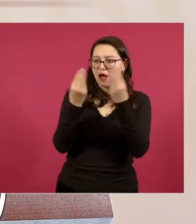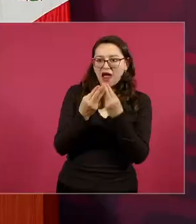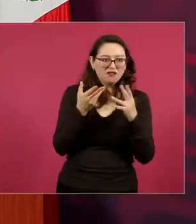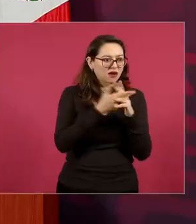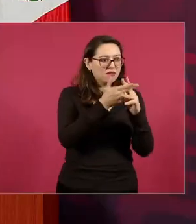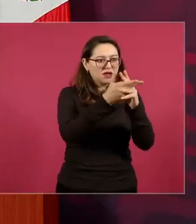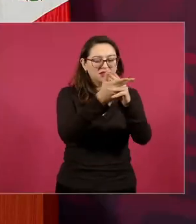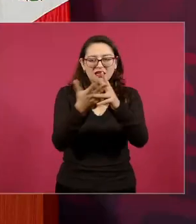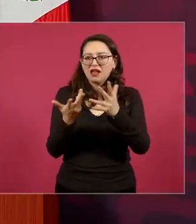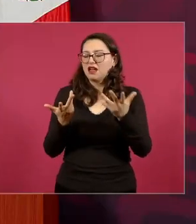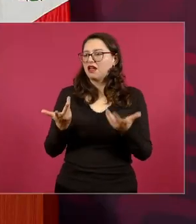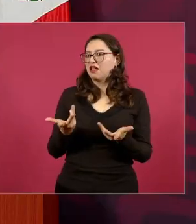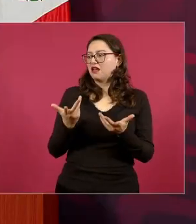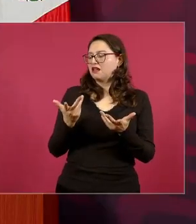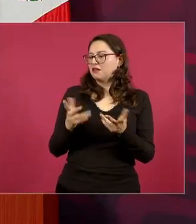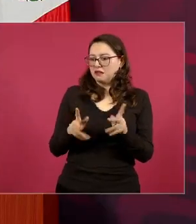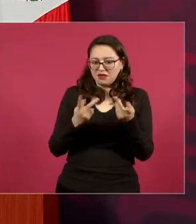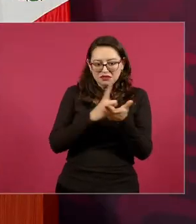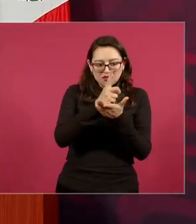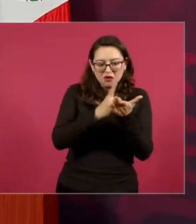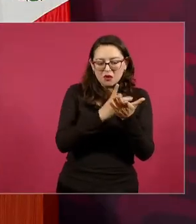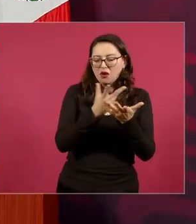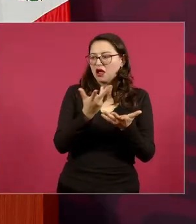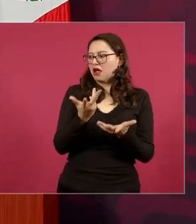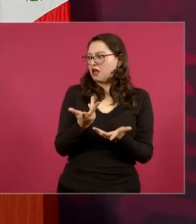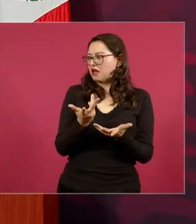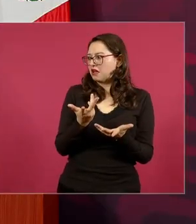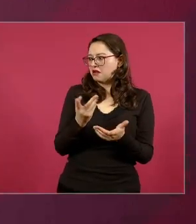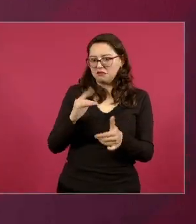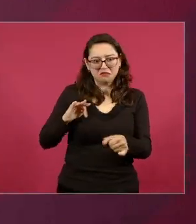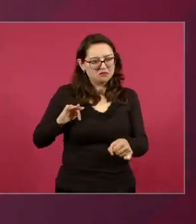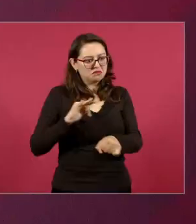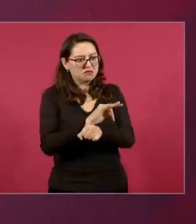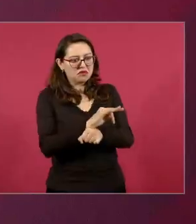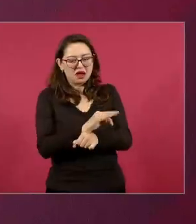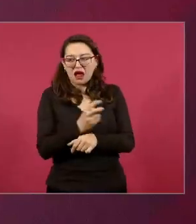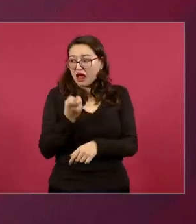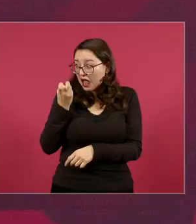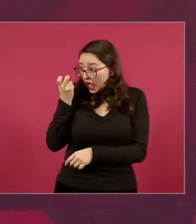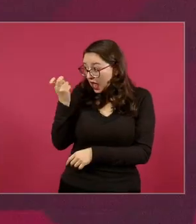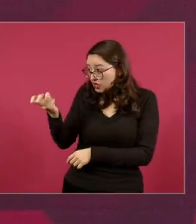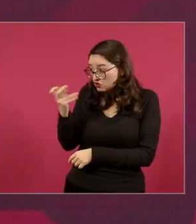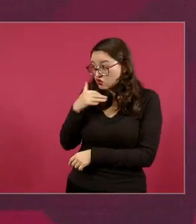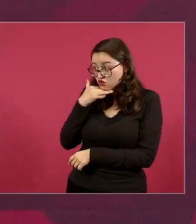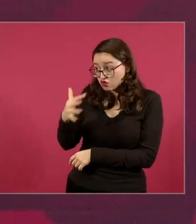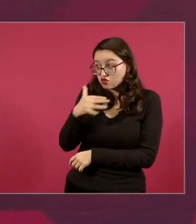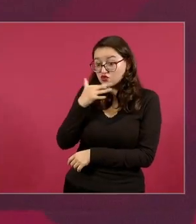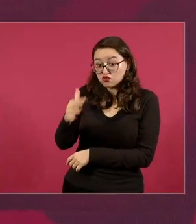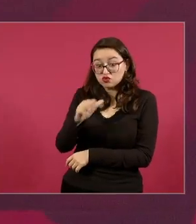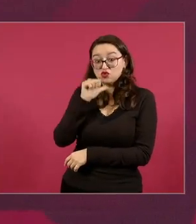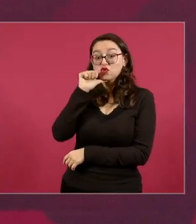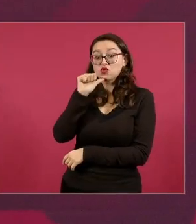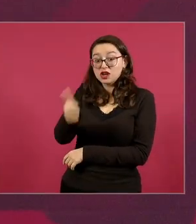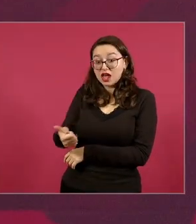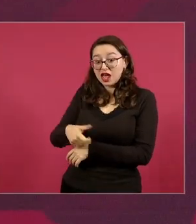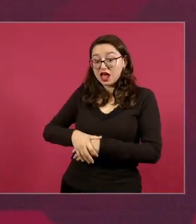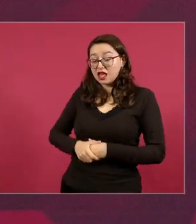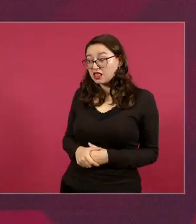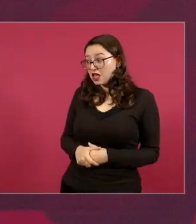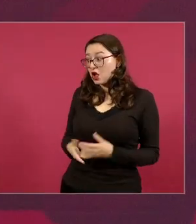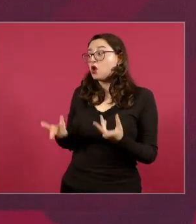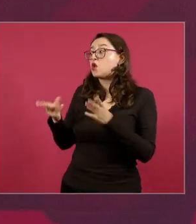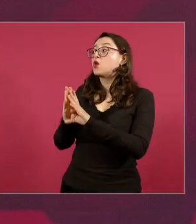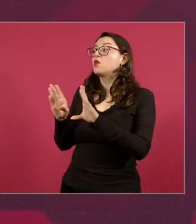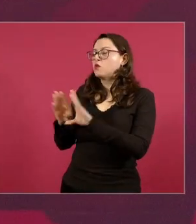que me digan los ministros de la Corte ah y el Consejo de la